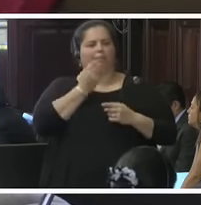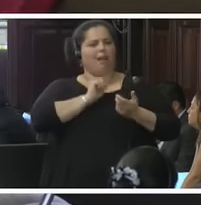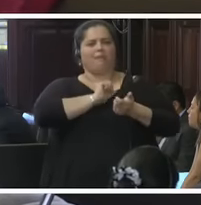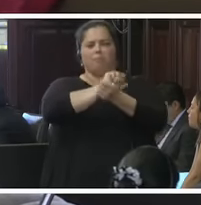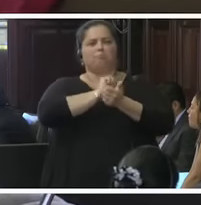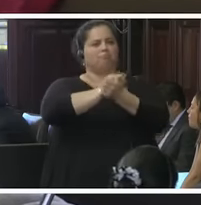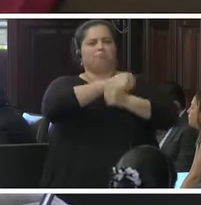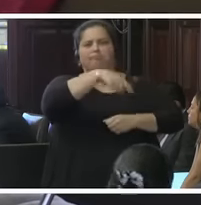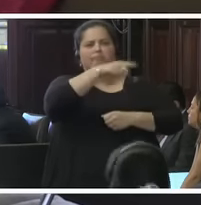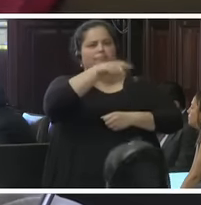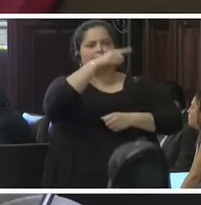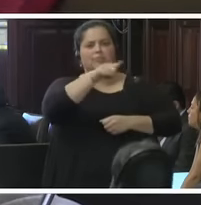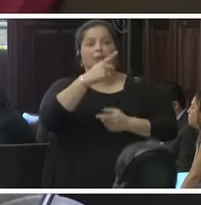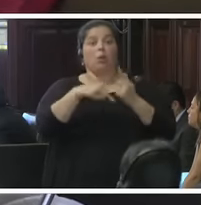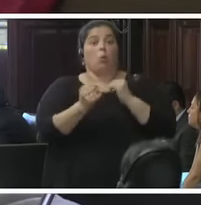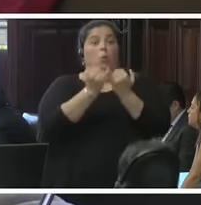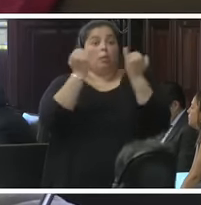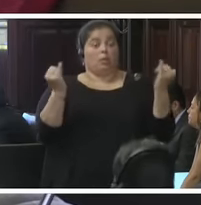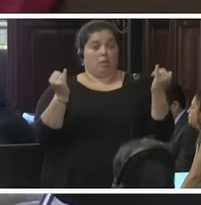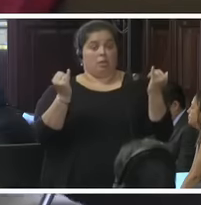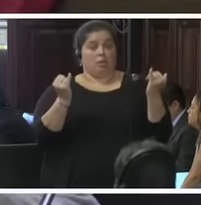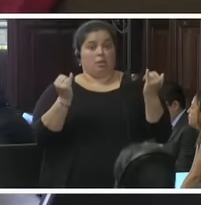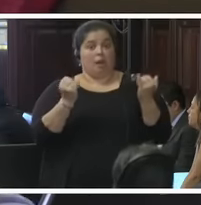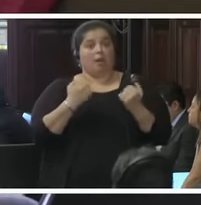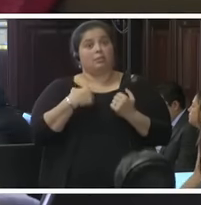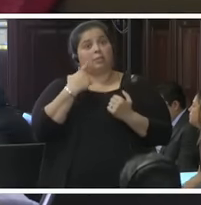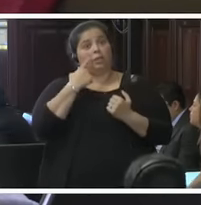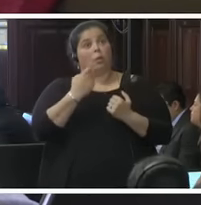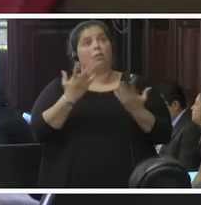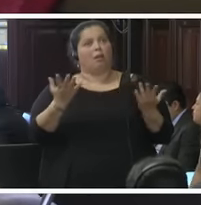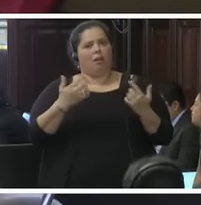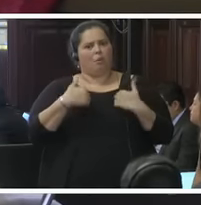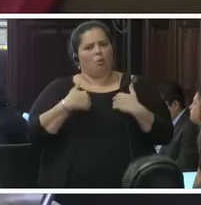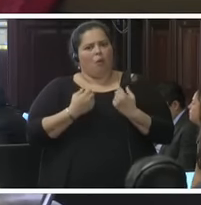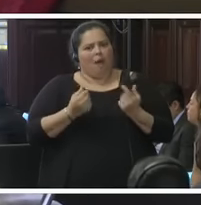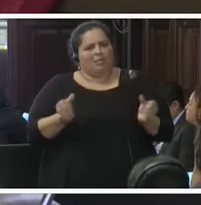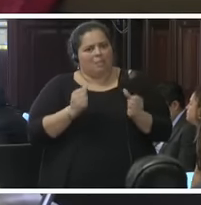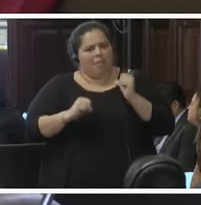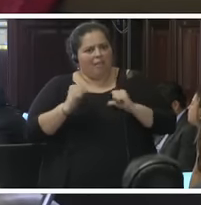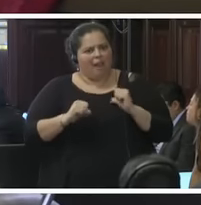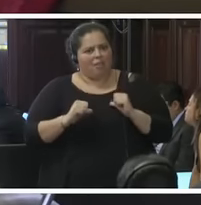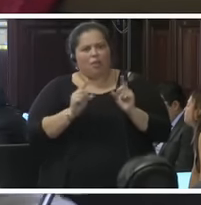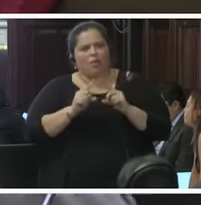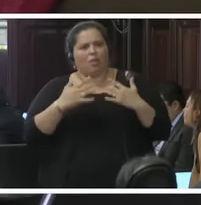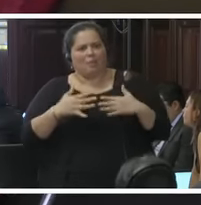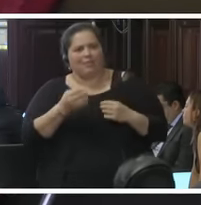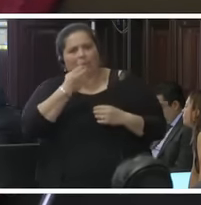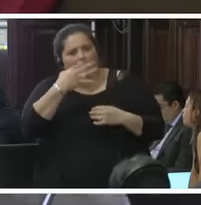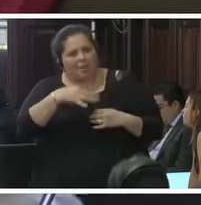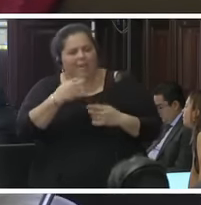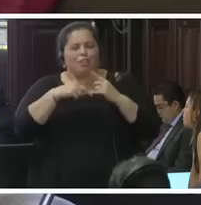se vio con la idea que uno hace más daño que bien. Entonces, decidió someter eso a prueba y